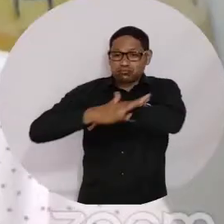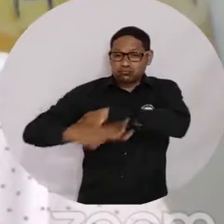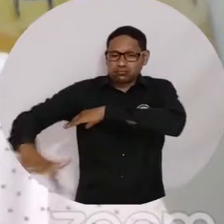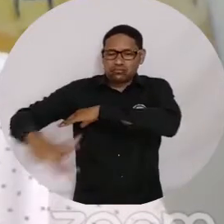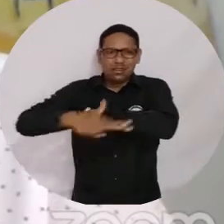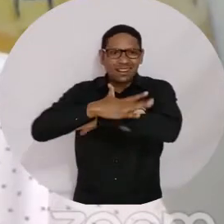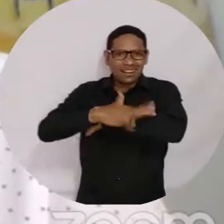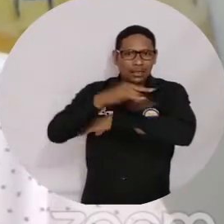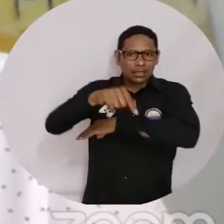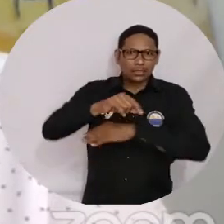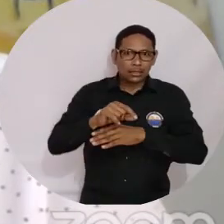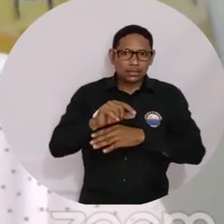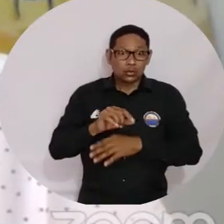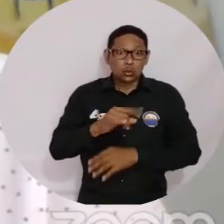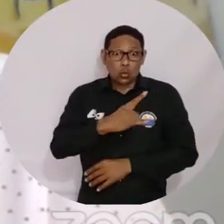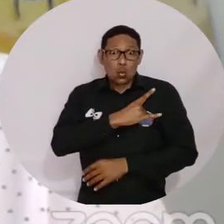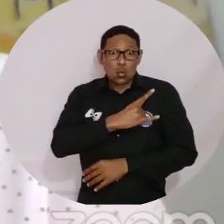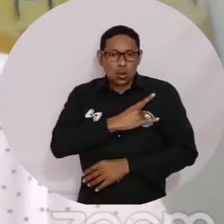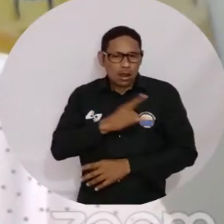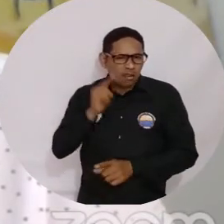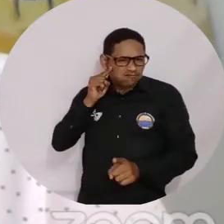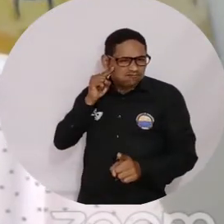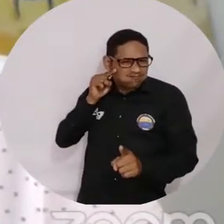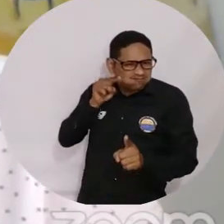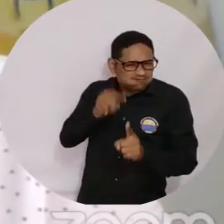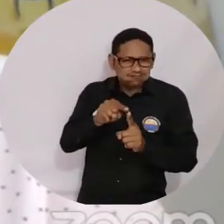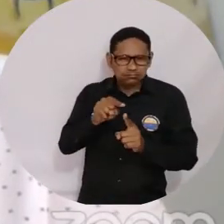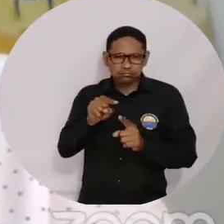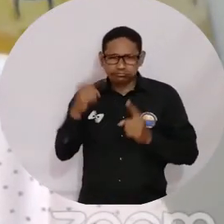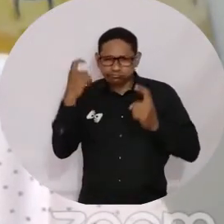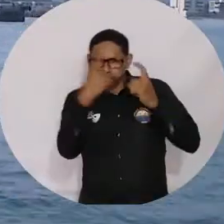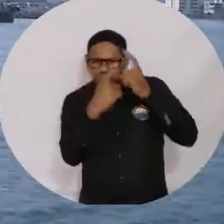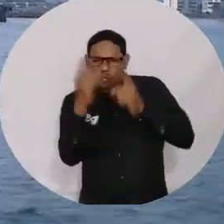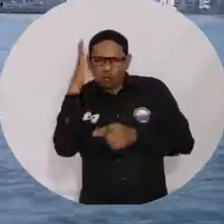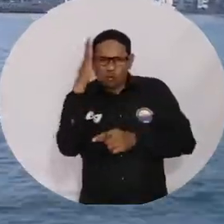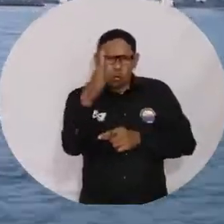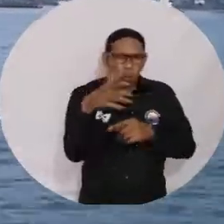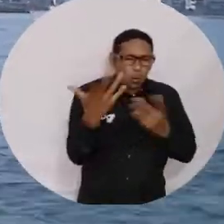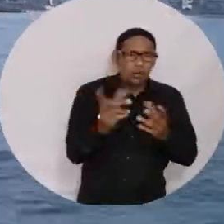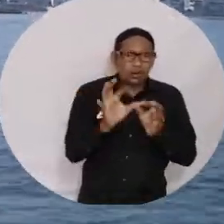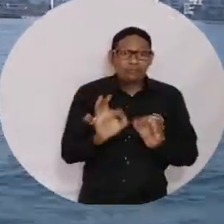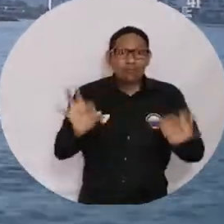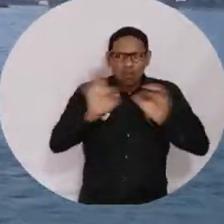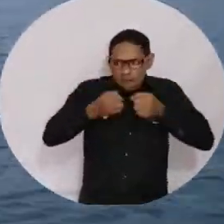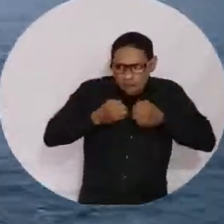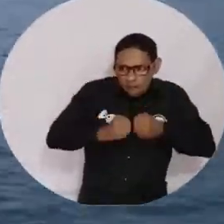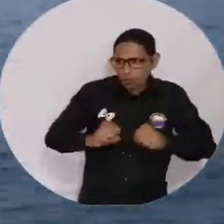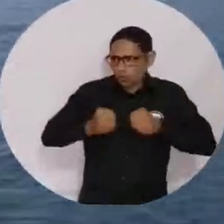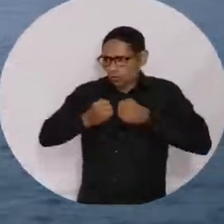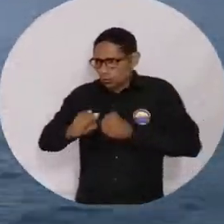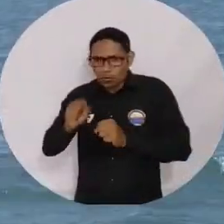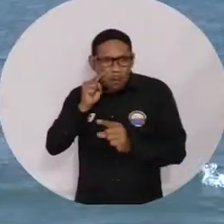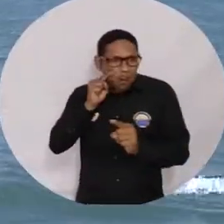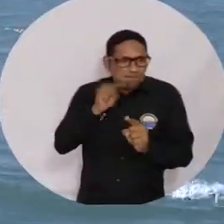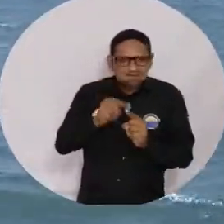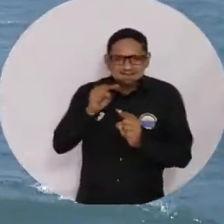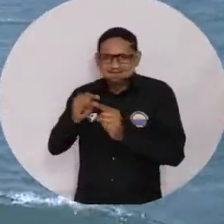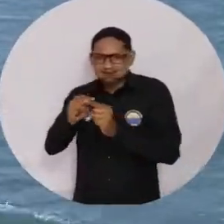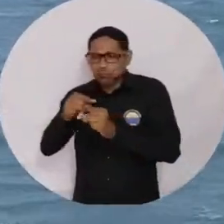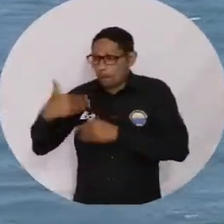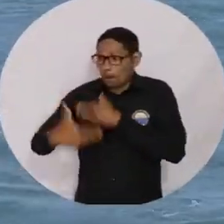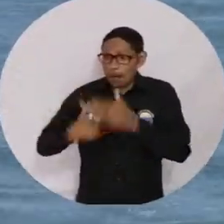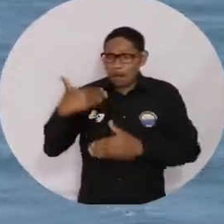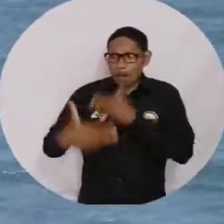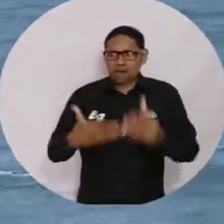parte de lo que la universidad ha venido visionando para su futuro y es un esfuerzo de alinearnos a objetivos de desarrollo